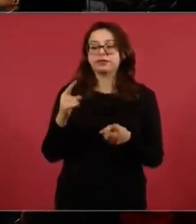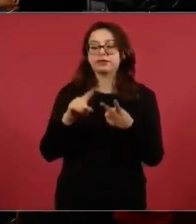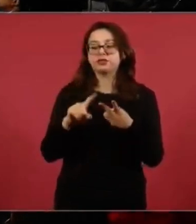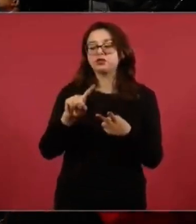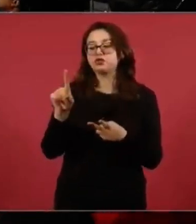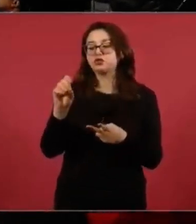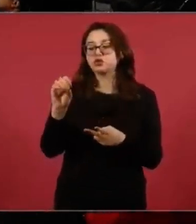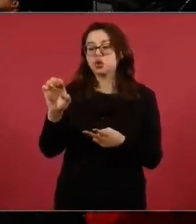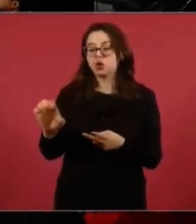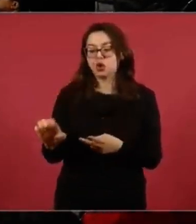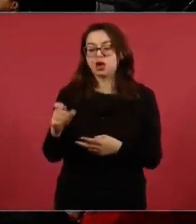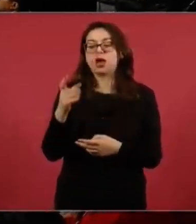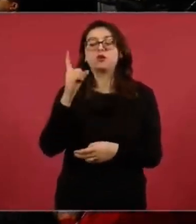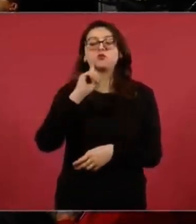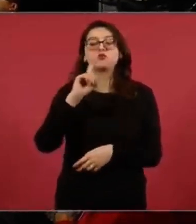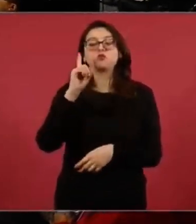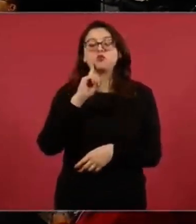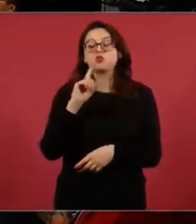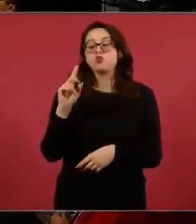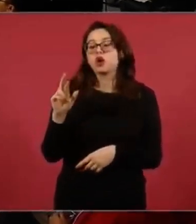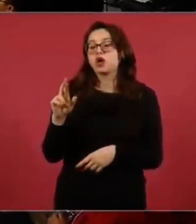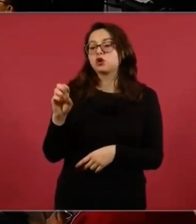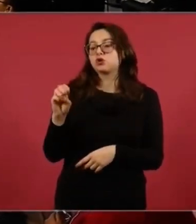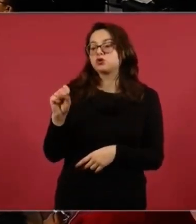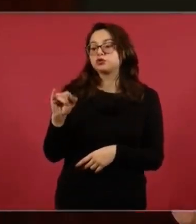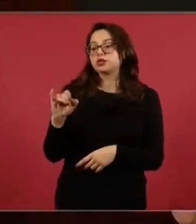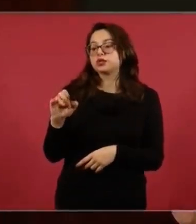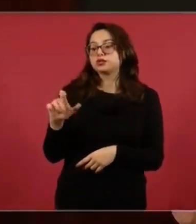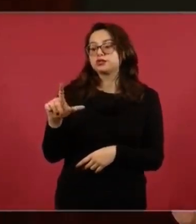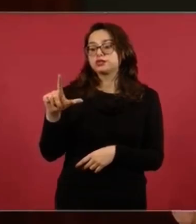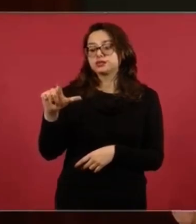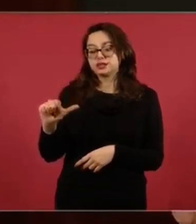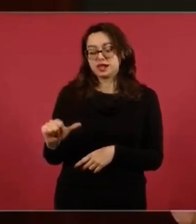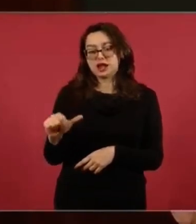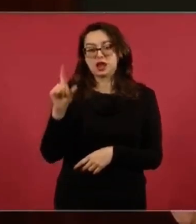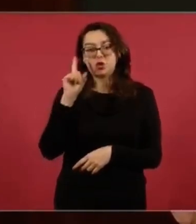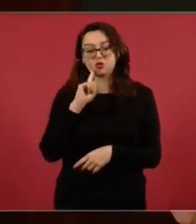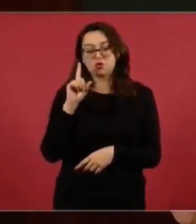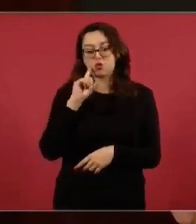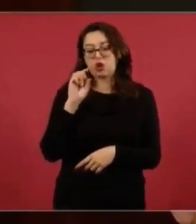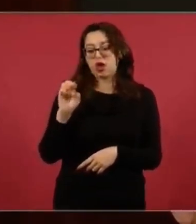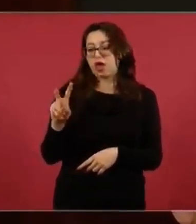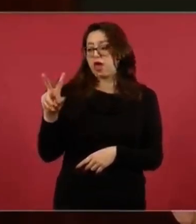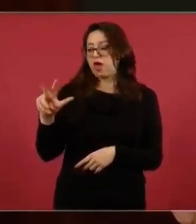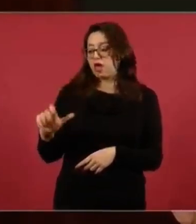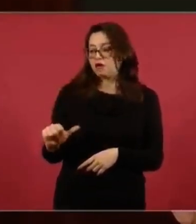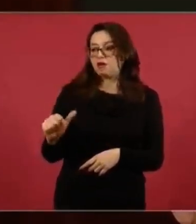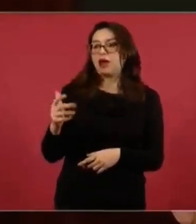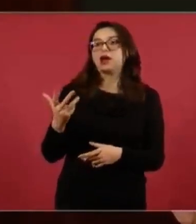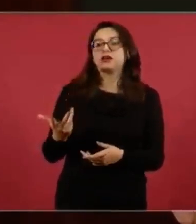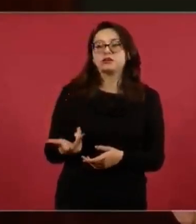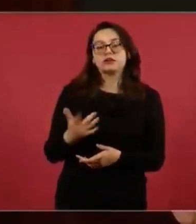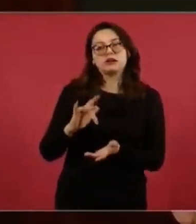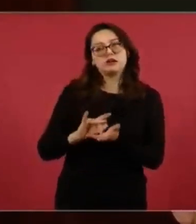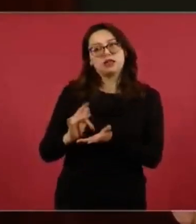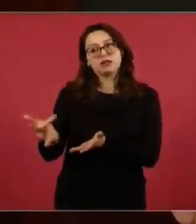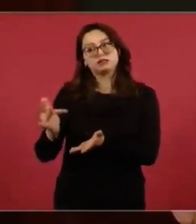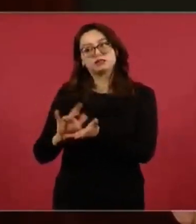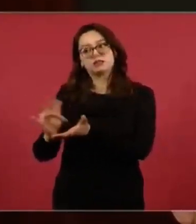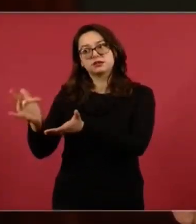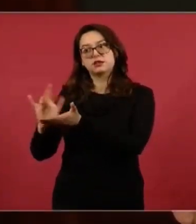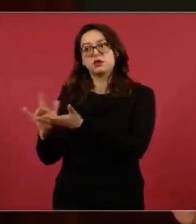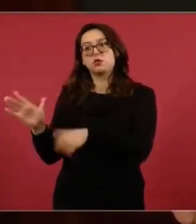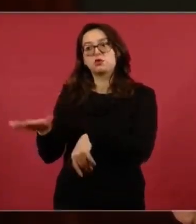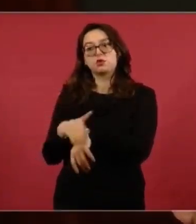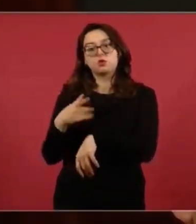también a Rosa Isela a través de su secretaria particular, Evangelina, por atender a los damnificados